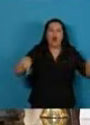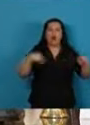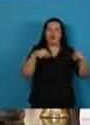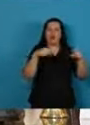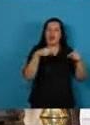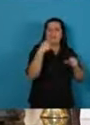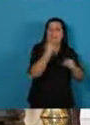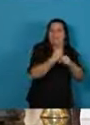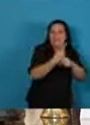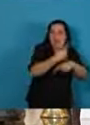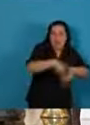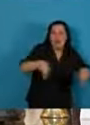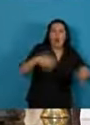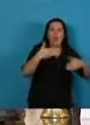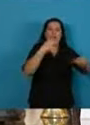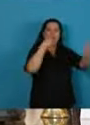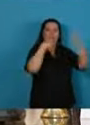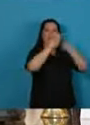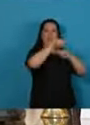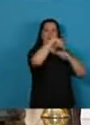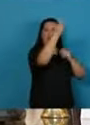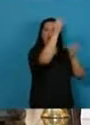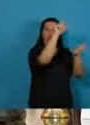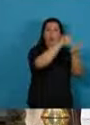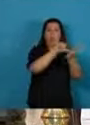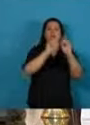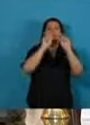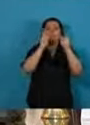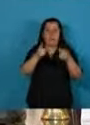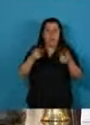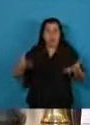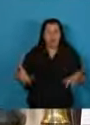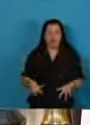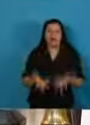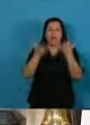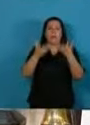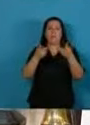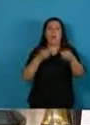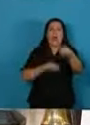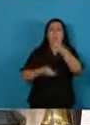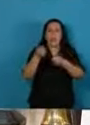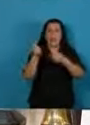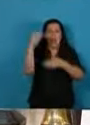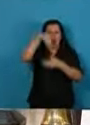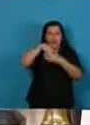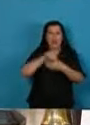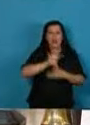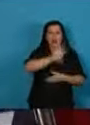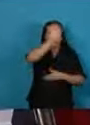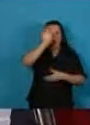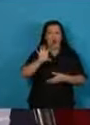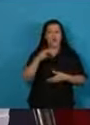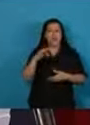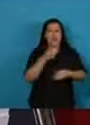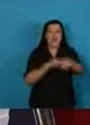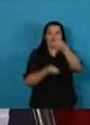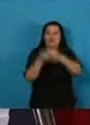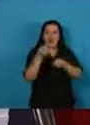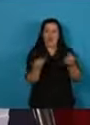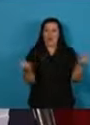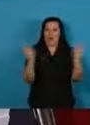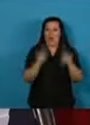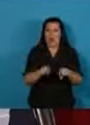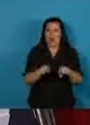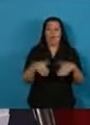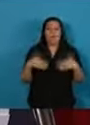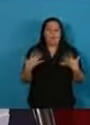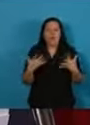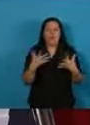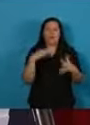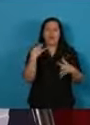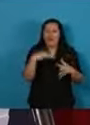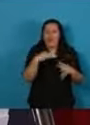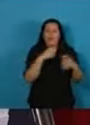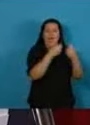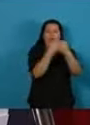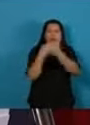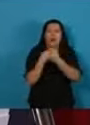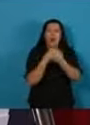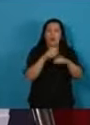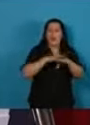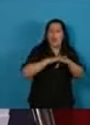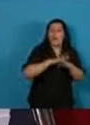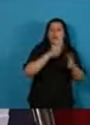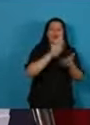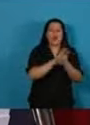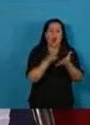para exportarlas y potenciar un robusto mercado interno. Por eso, los acuerdos básicos de